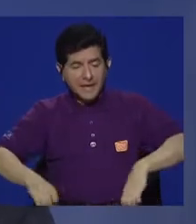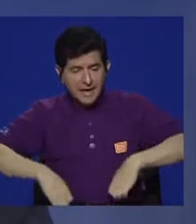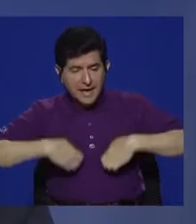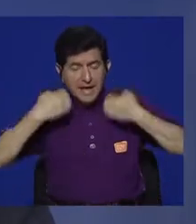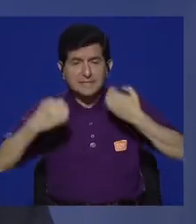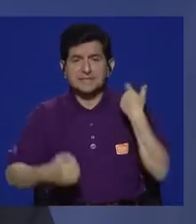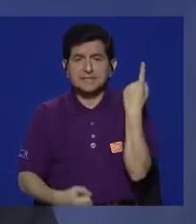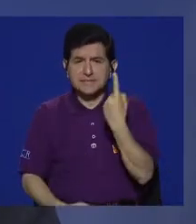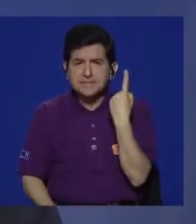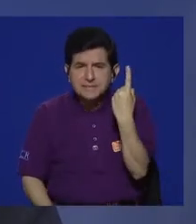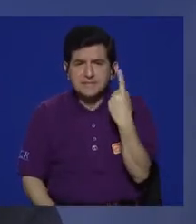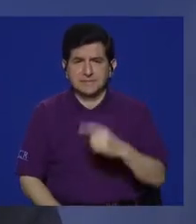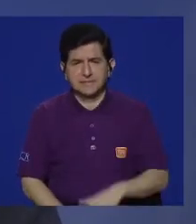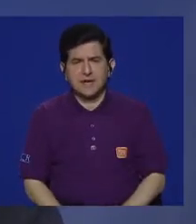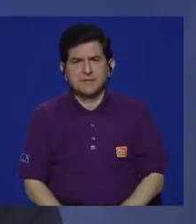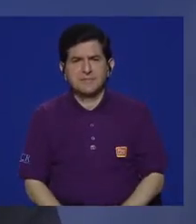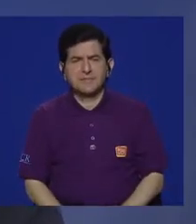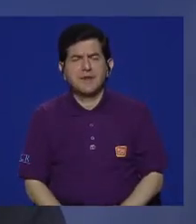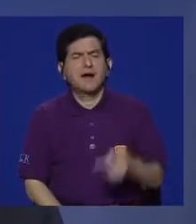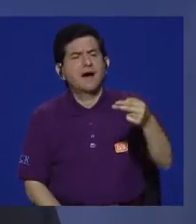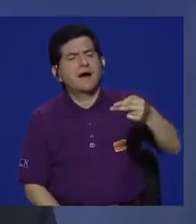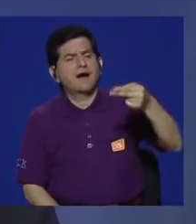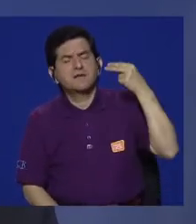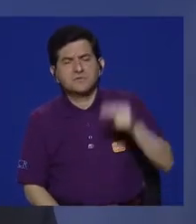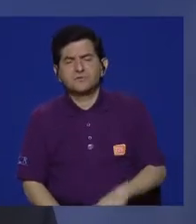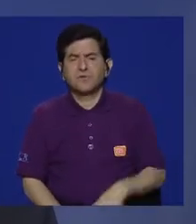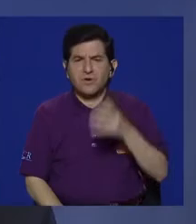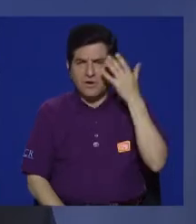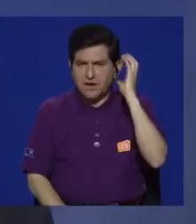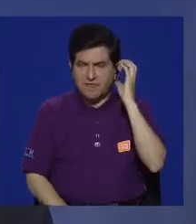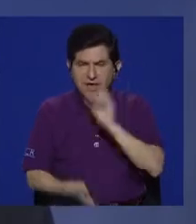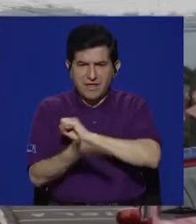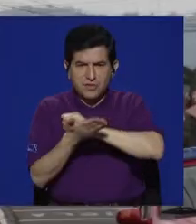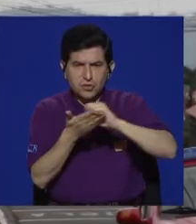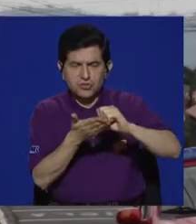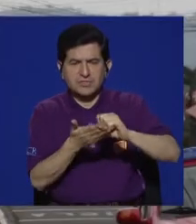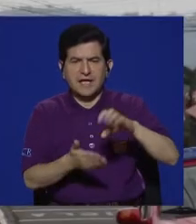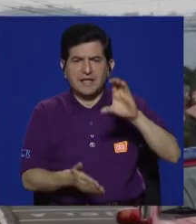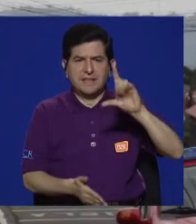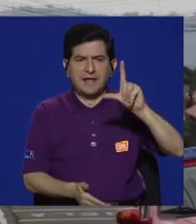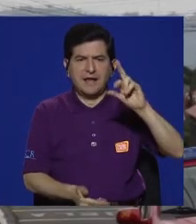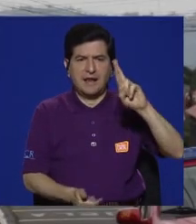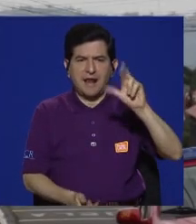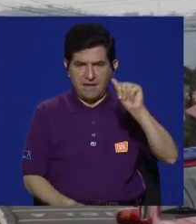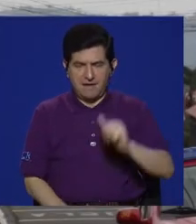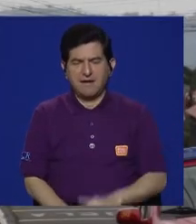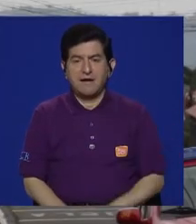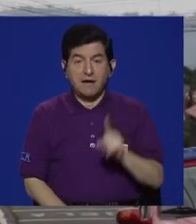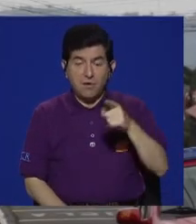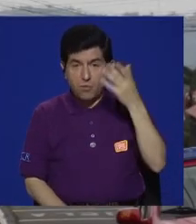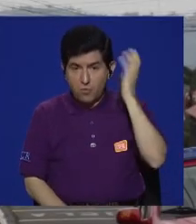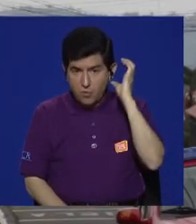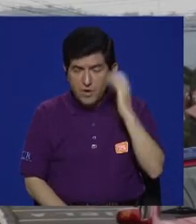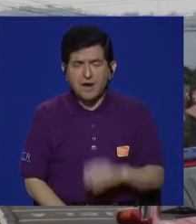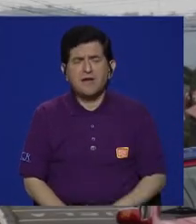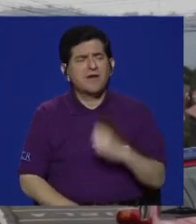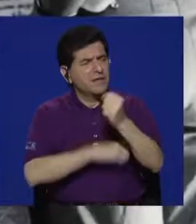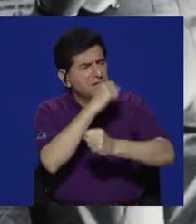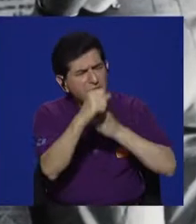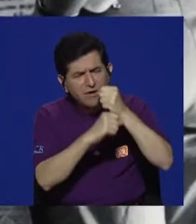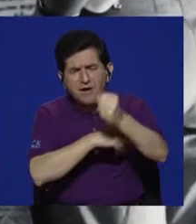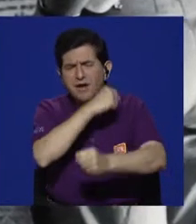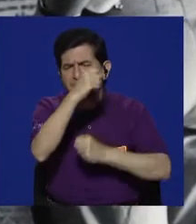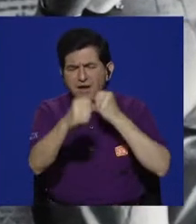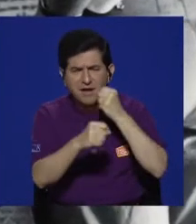Existía siempre la gran historia de Radio Santa Clara, que es una historia de una radio que pasó